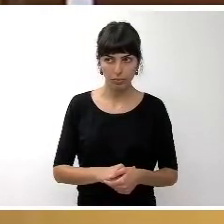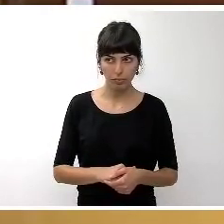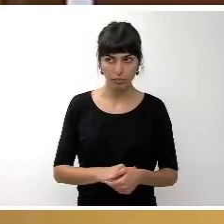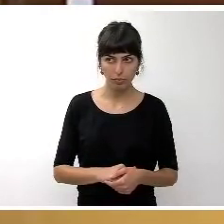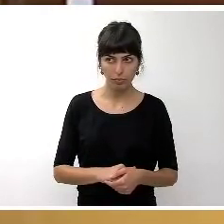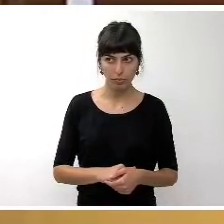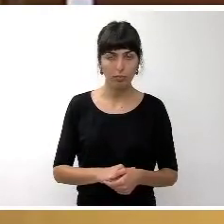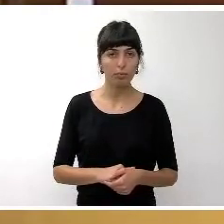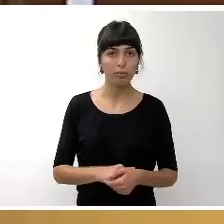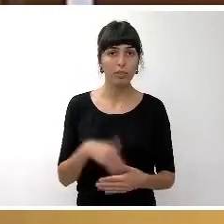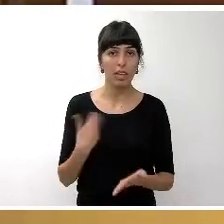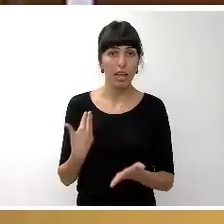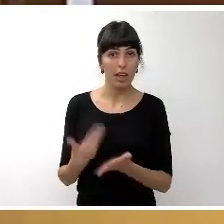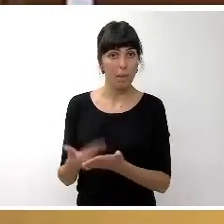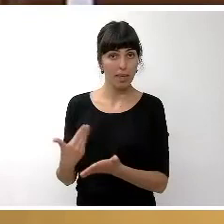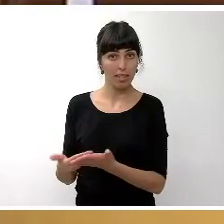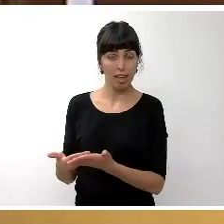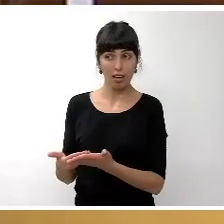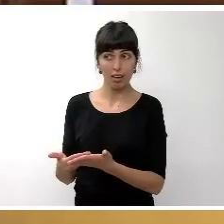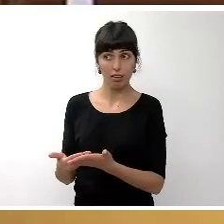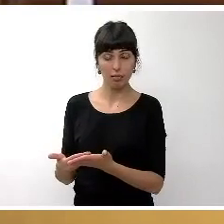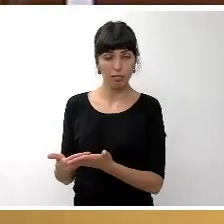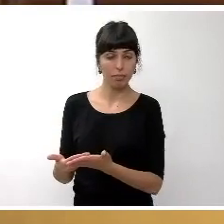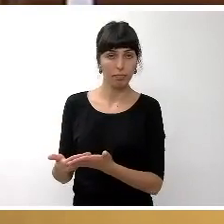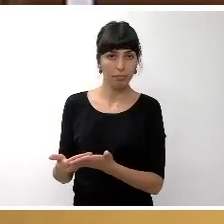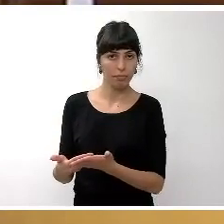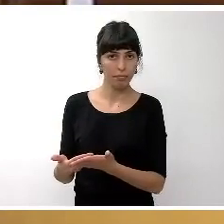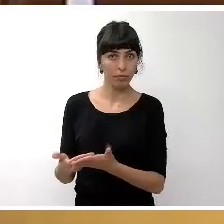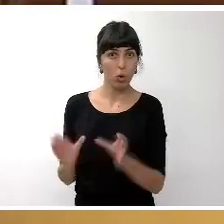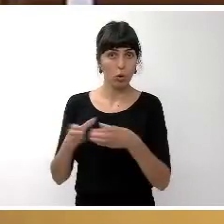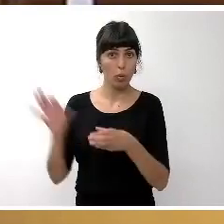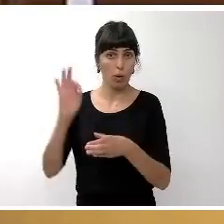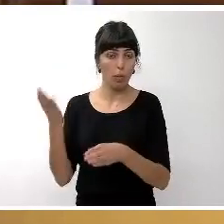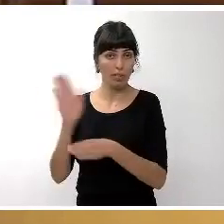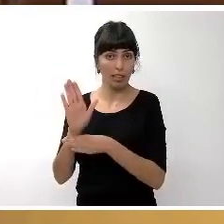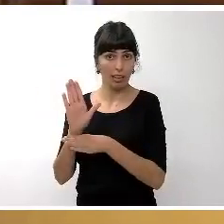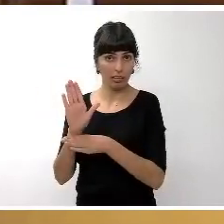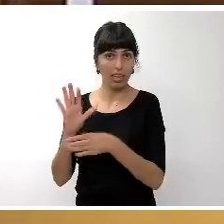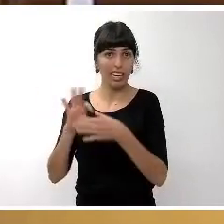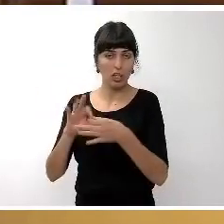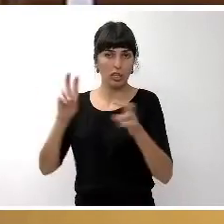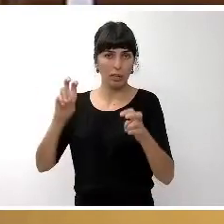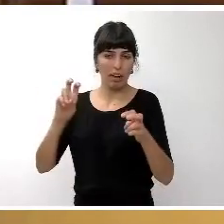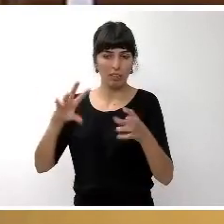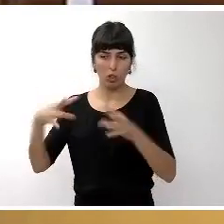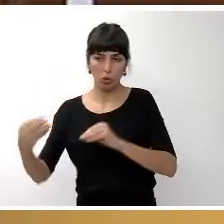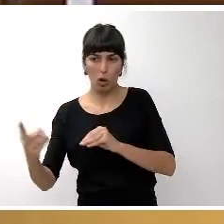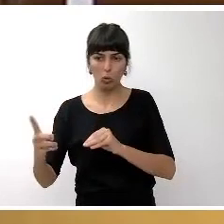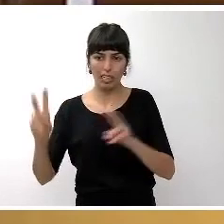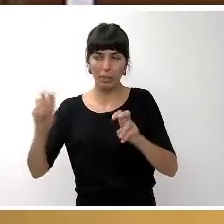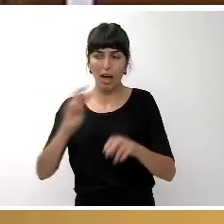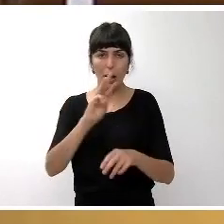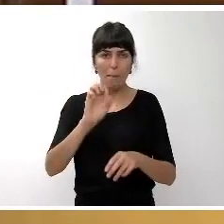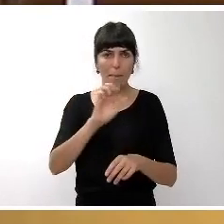la enmienda que presenta Podemos que es en relación con un desajuste entre el PAIF y la